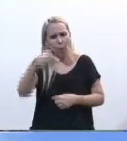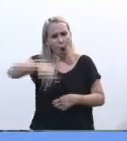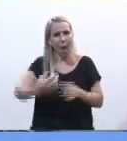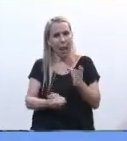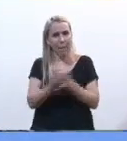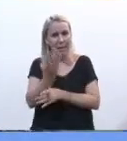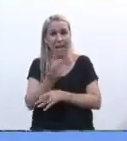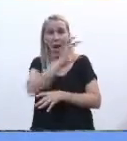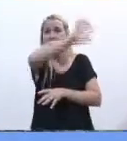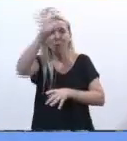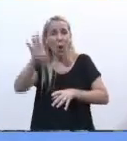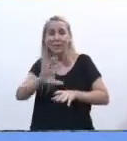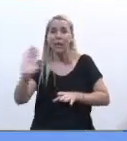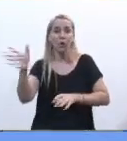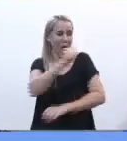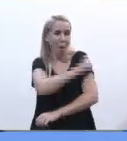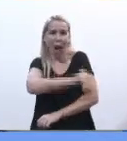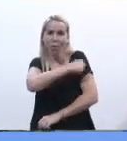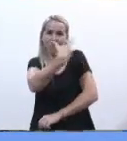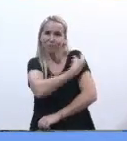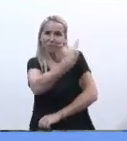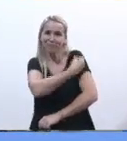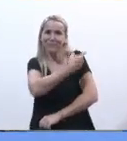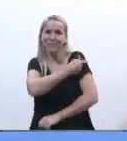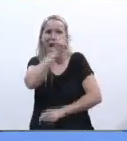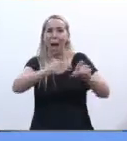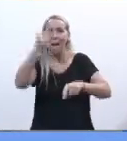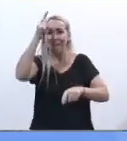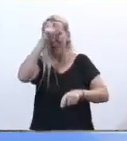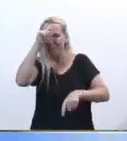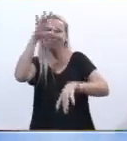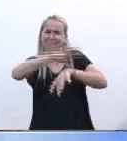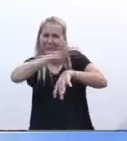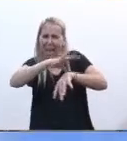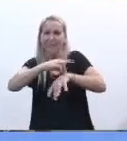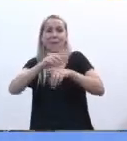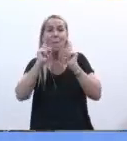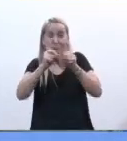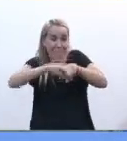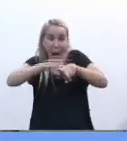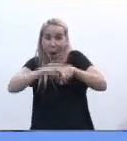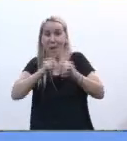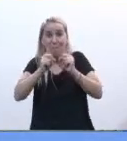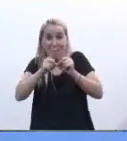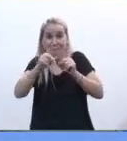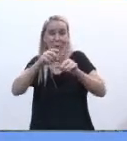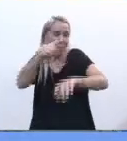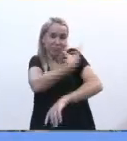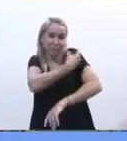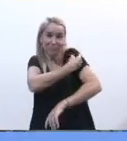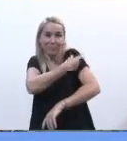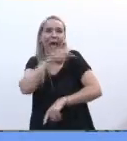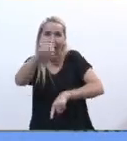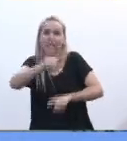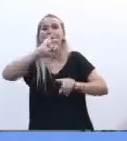todas las provincias vacunando a su personal de salud al unísono a la misma hora eso es orden